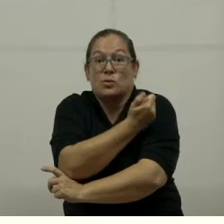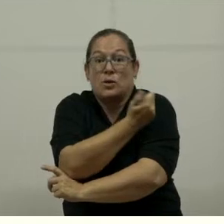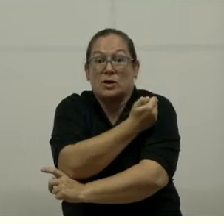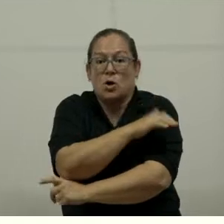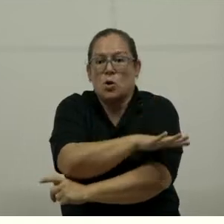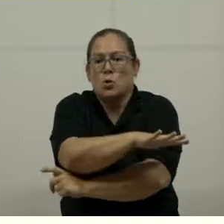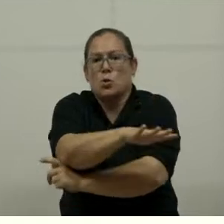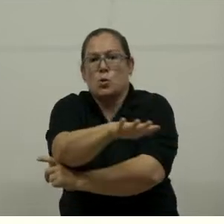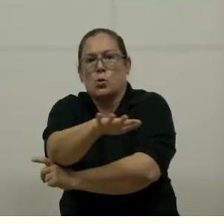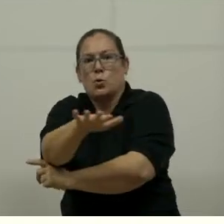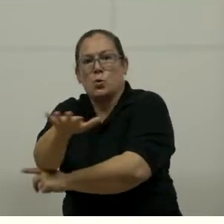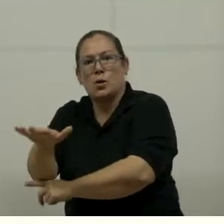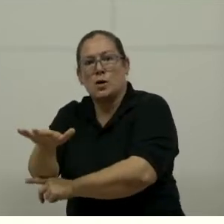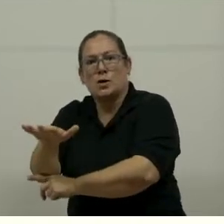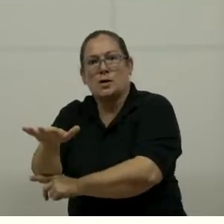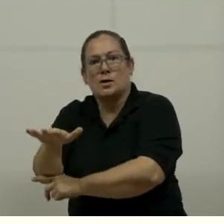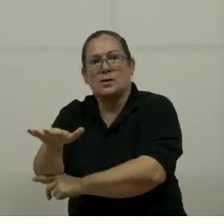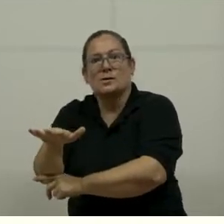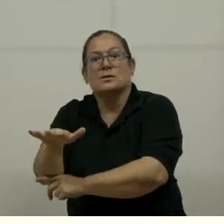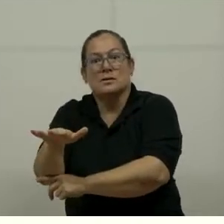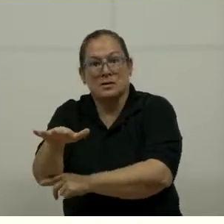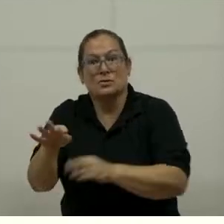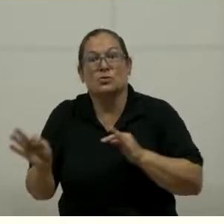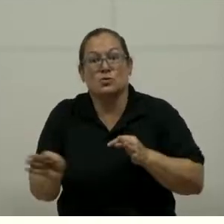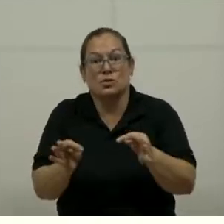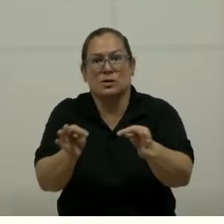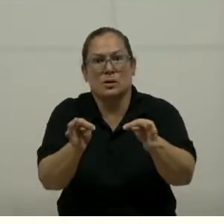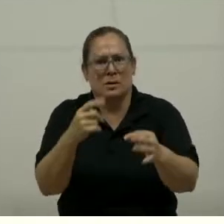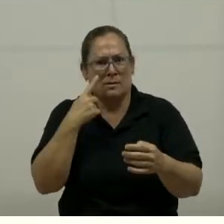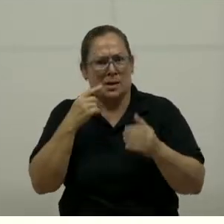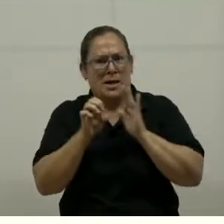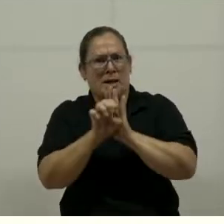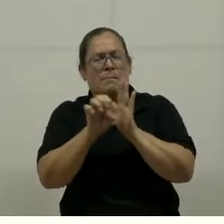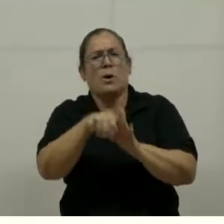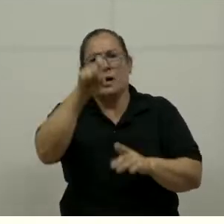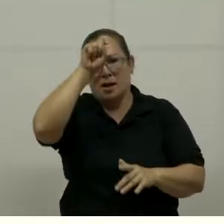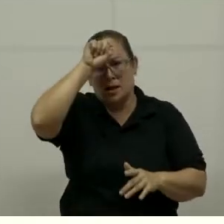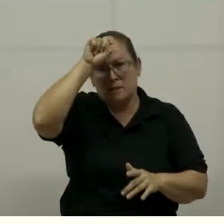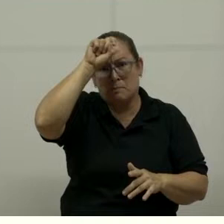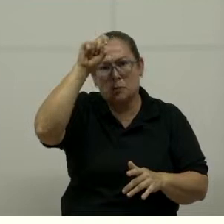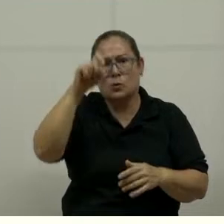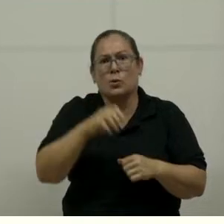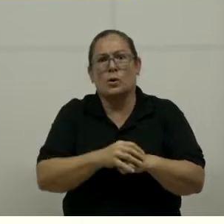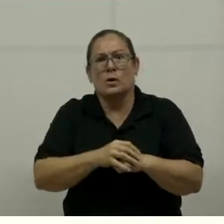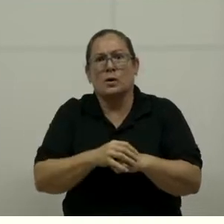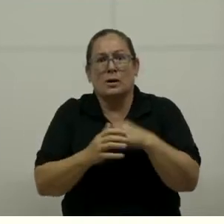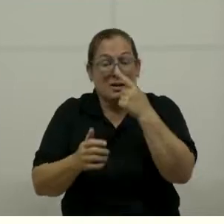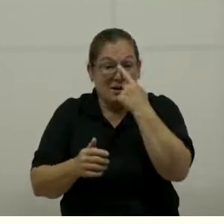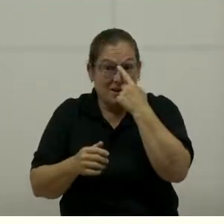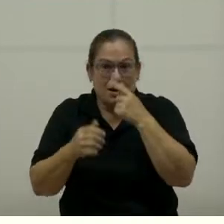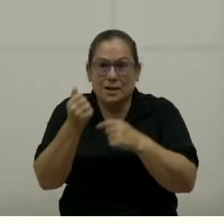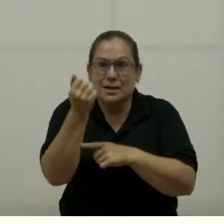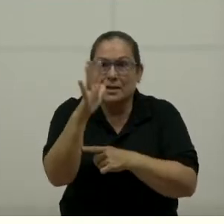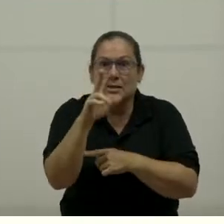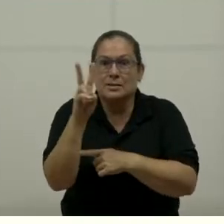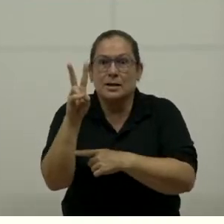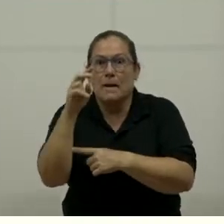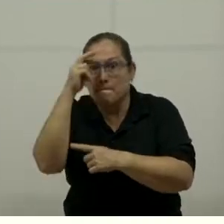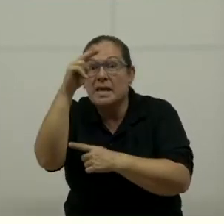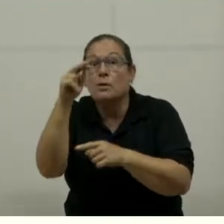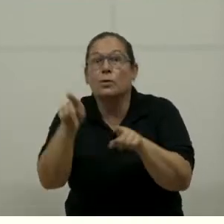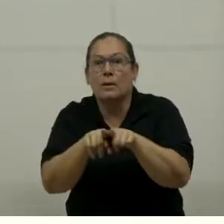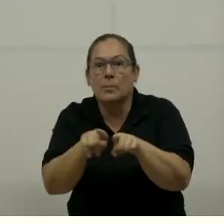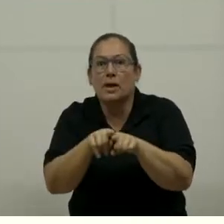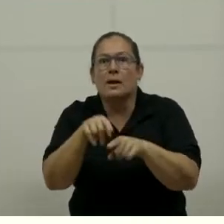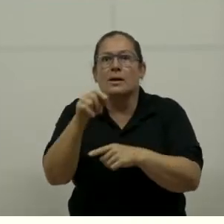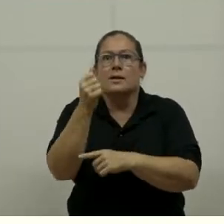de éxito en Egipto, en México y tal vez el más sonado es República Americana, que está entre 15 y 20 por ciento arriba